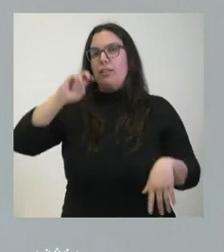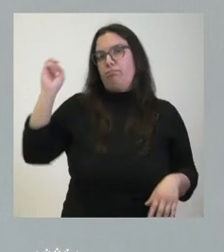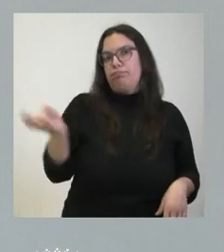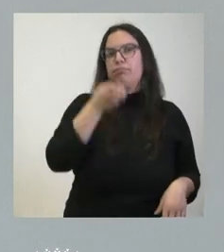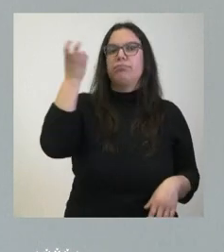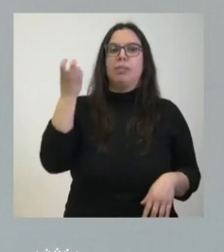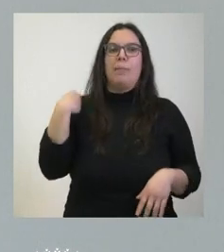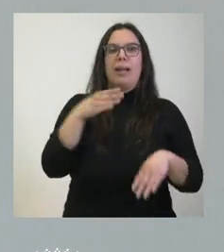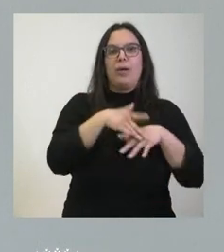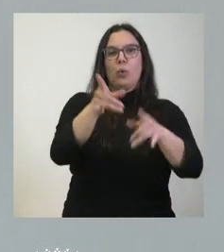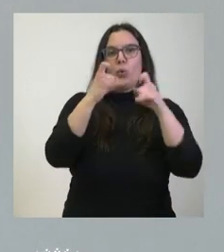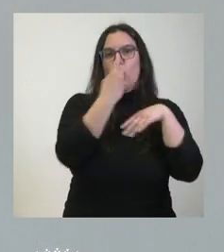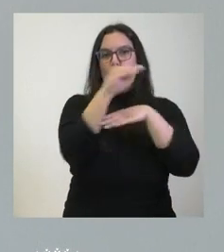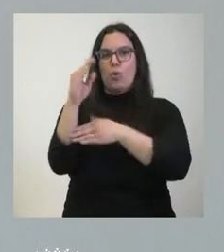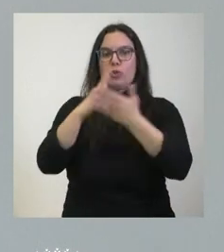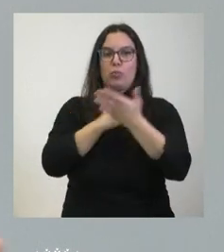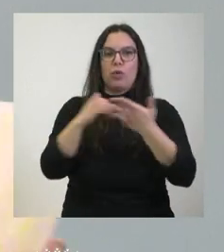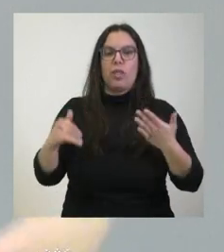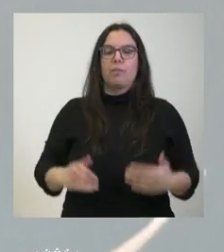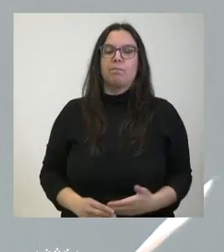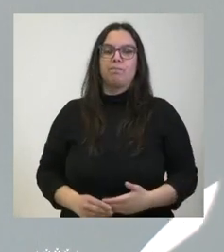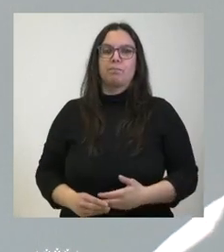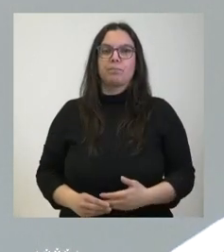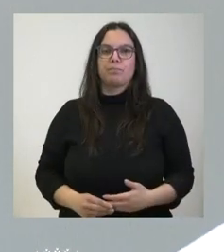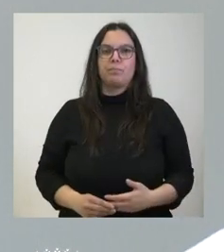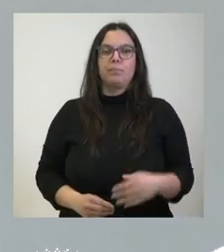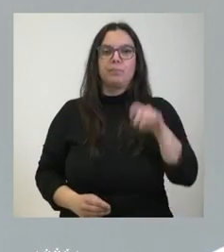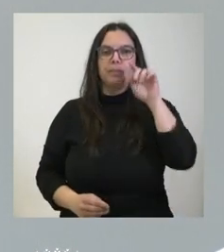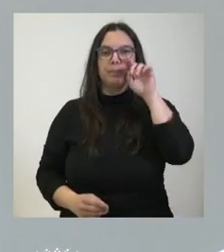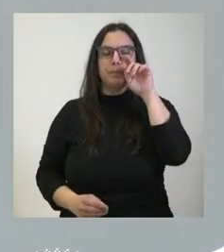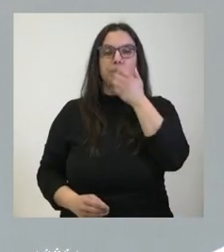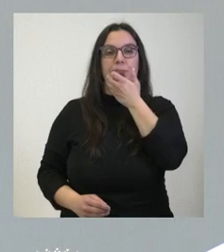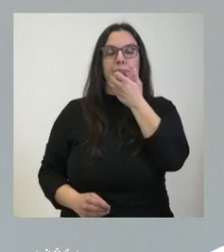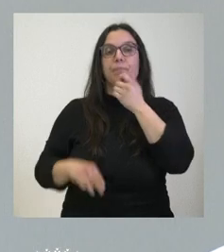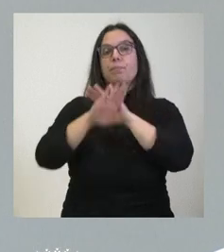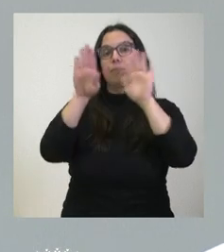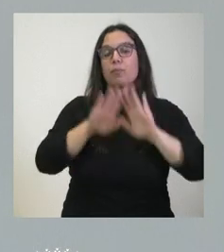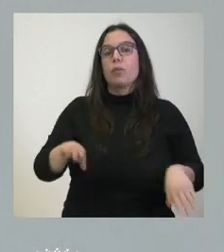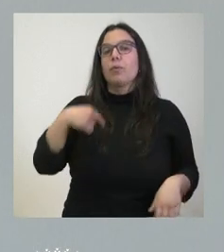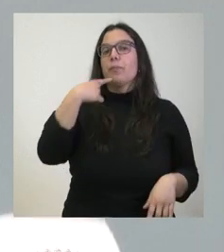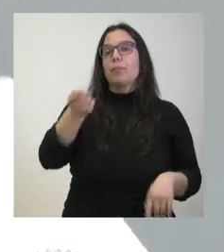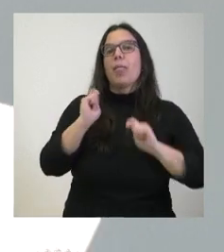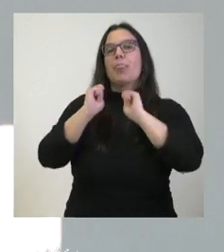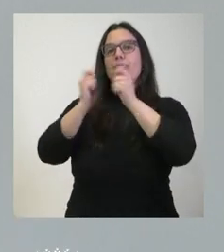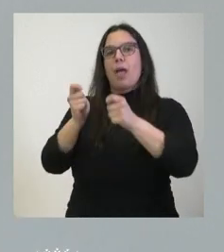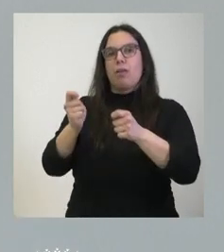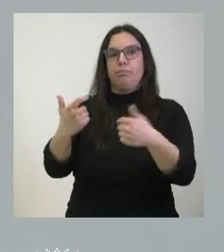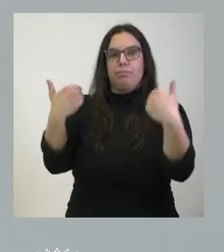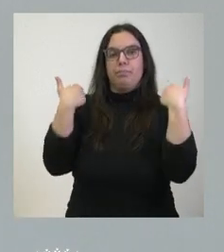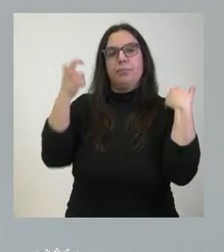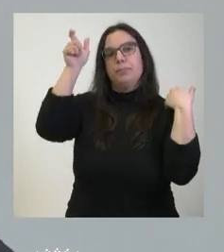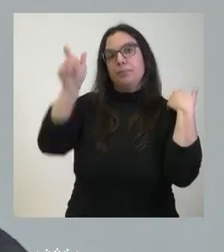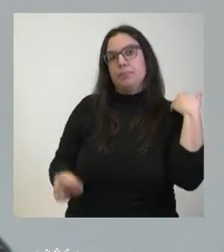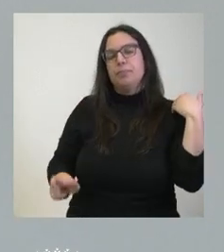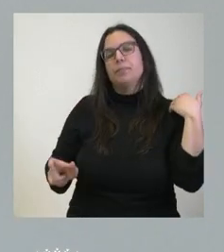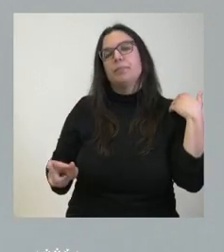entre los jóvenes de nuestra comunidad autónoma y por último y por indicarles un nombramiento en este apartado de